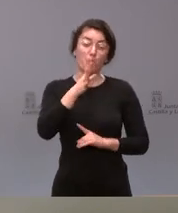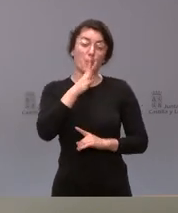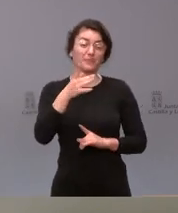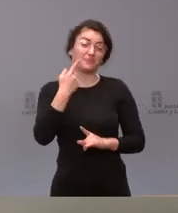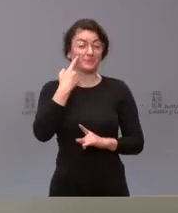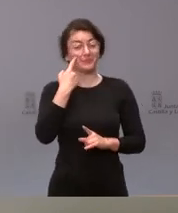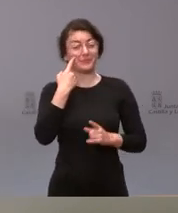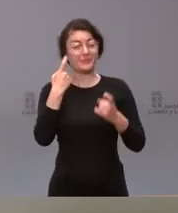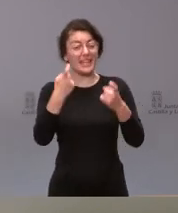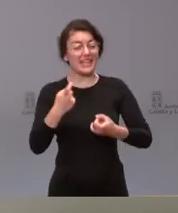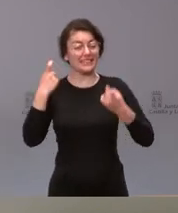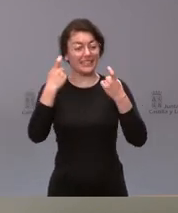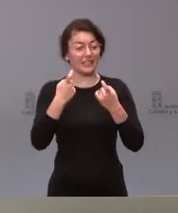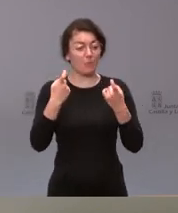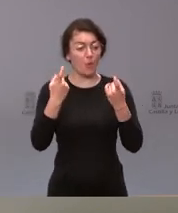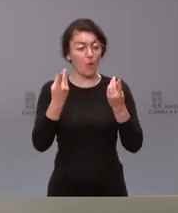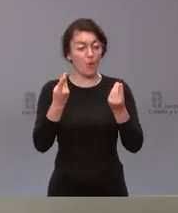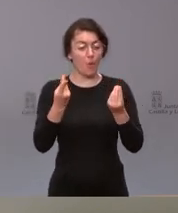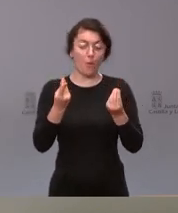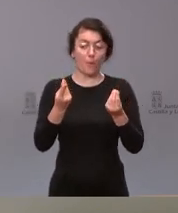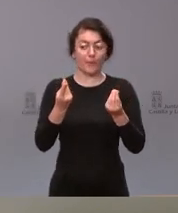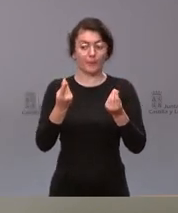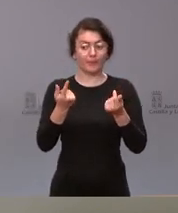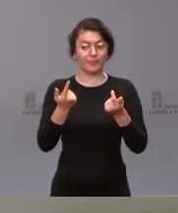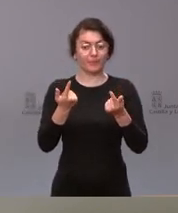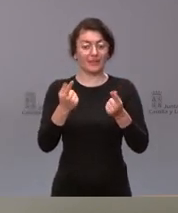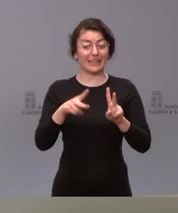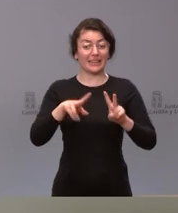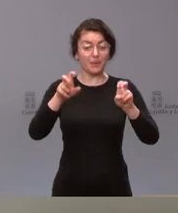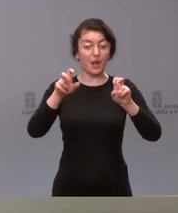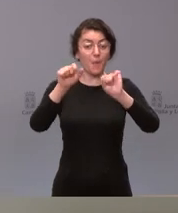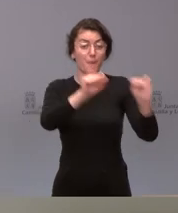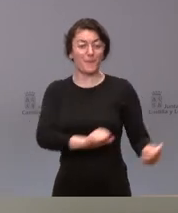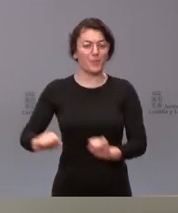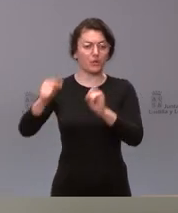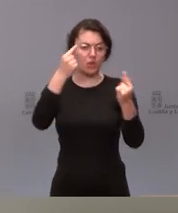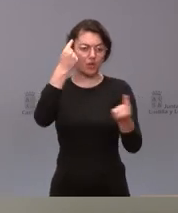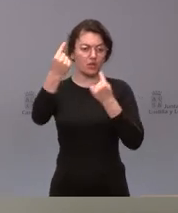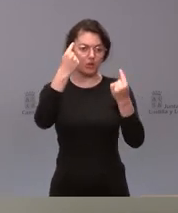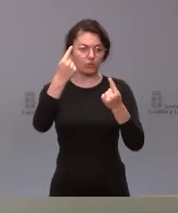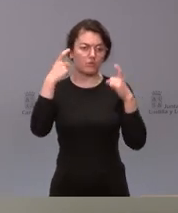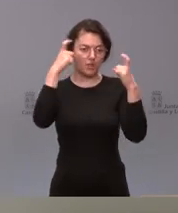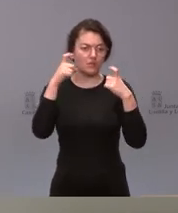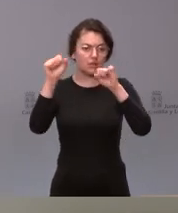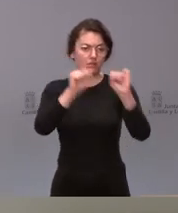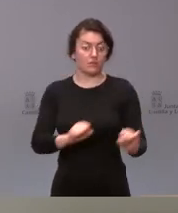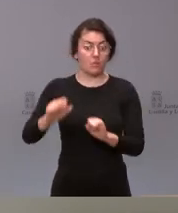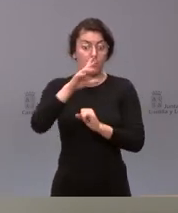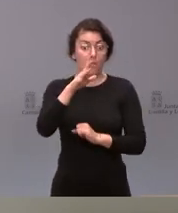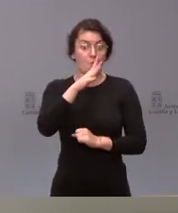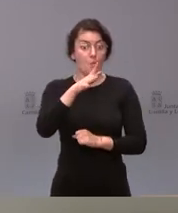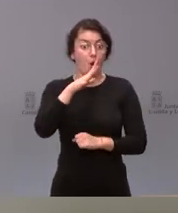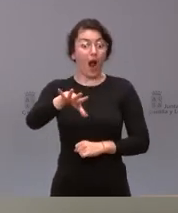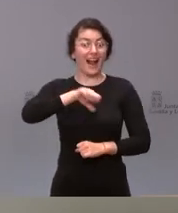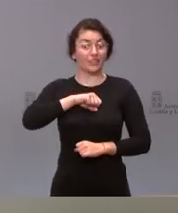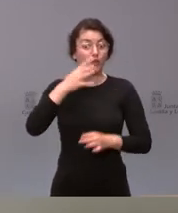procuramos mantener lógicamente la protección de datos y más en un caso como este que no es un caso confirmado tengan